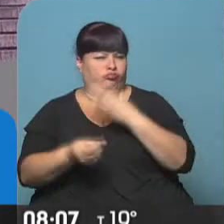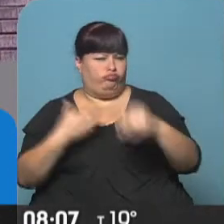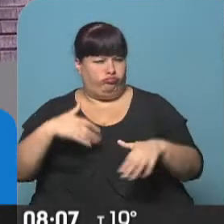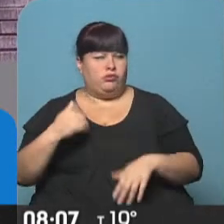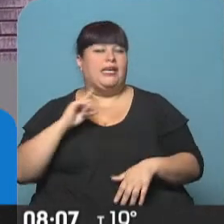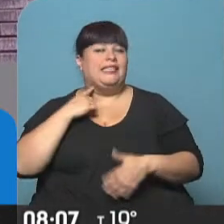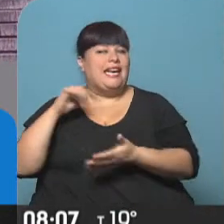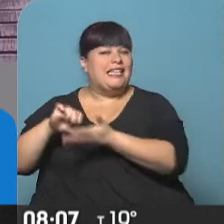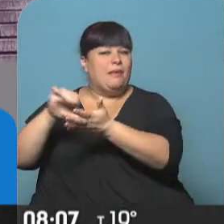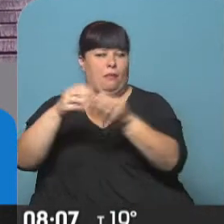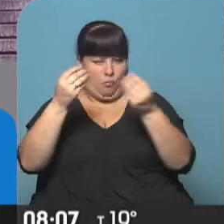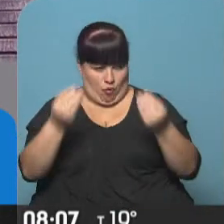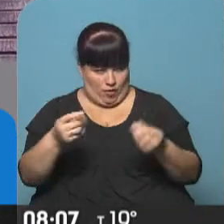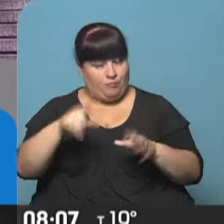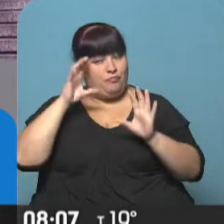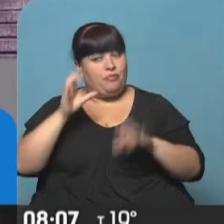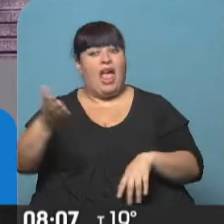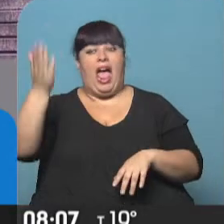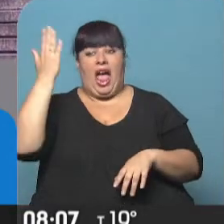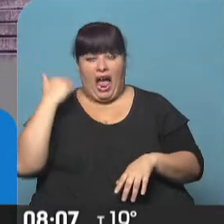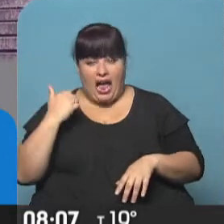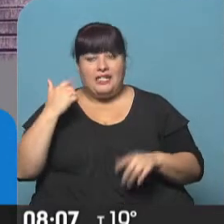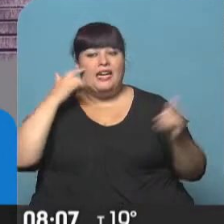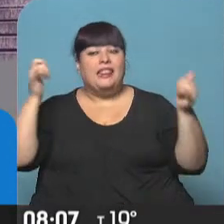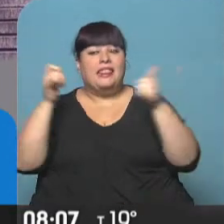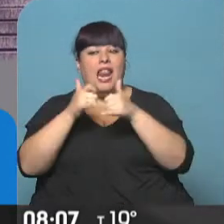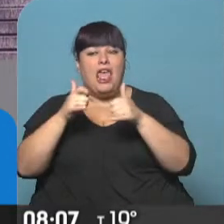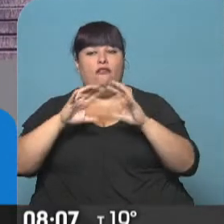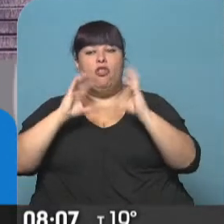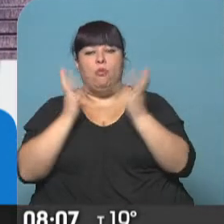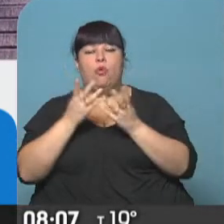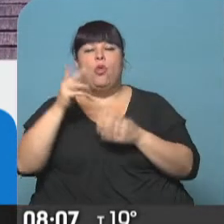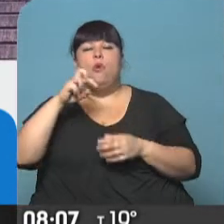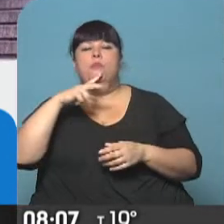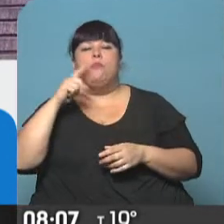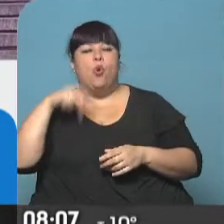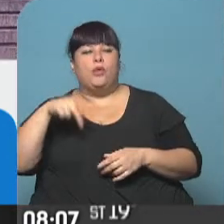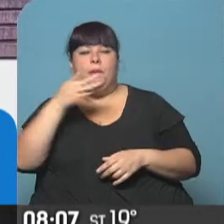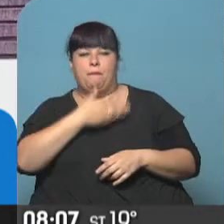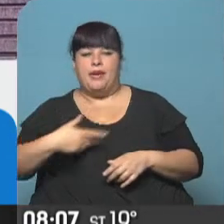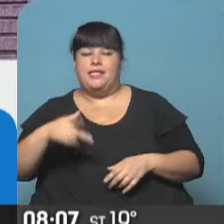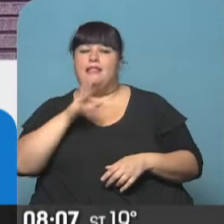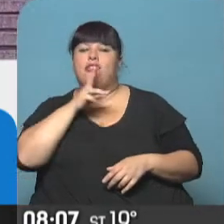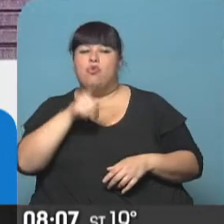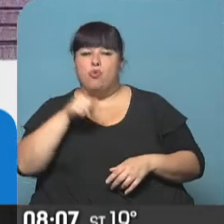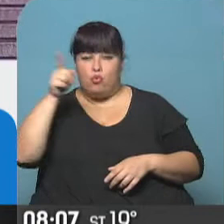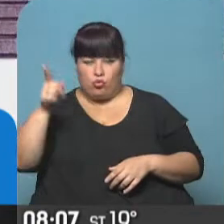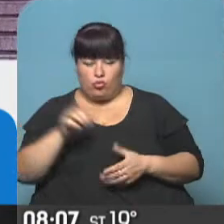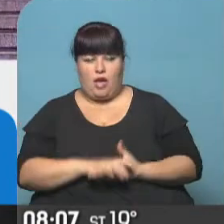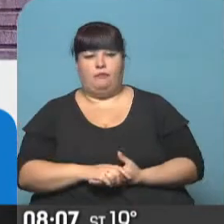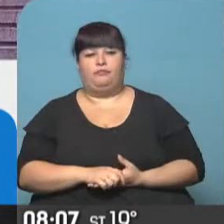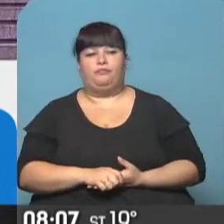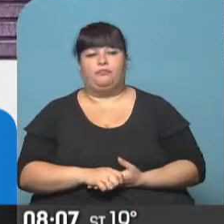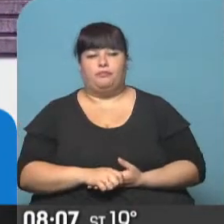ahora 13 países. ¿Por qué? Recordá que en la jornada de ayer hubo una comunicación internacional con Vladimir Putin, el titular presidente del